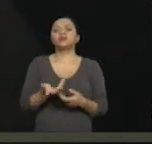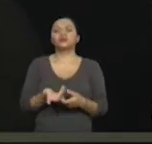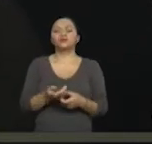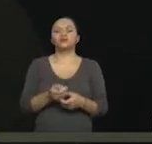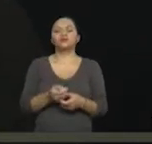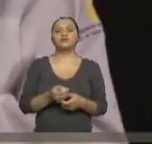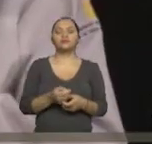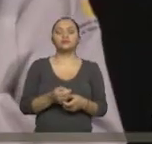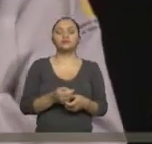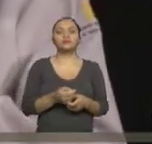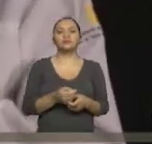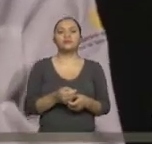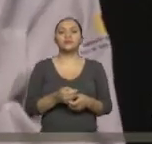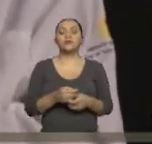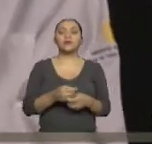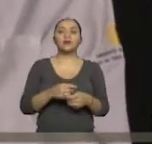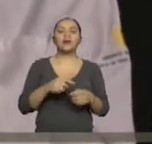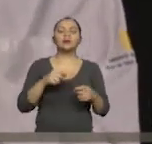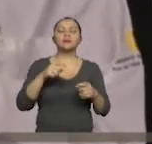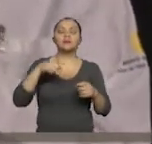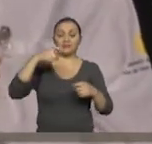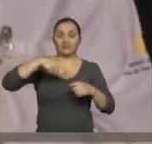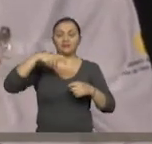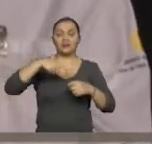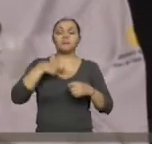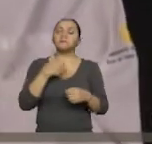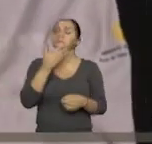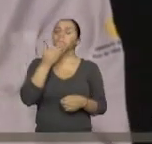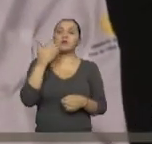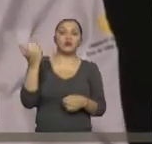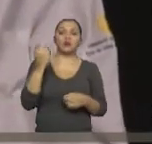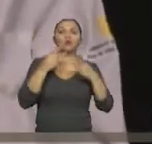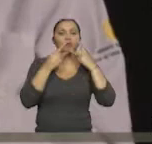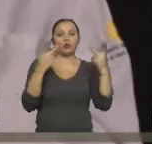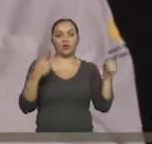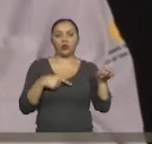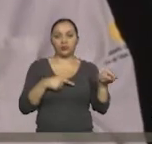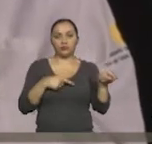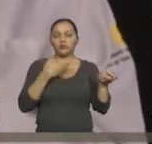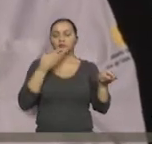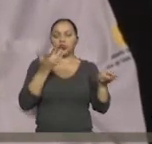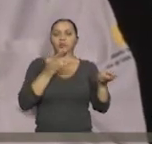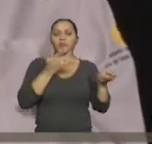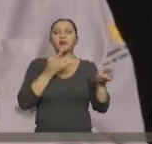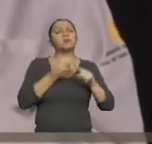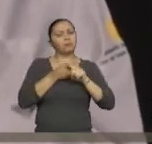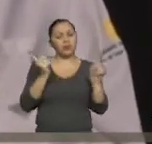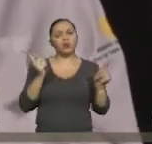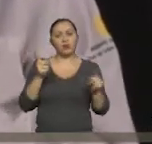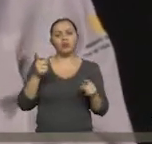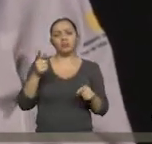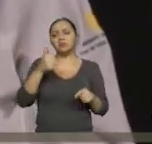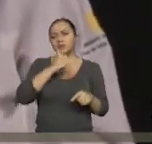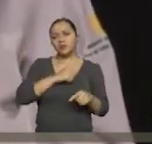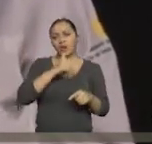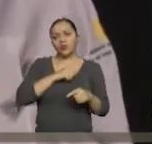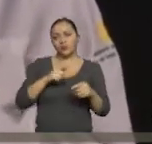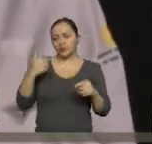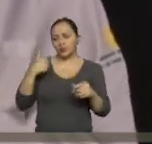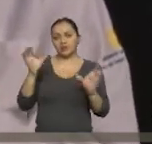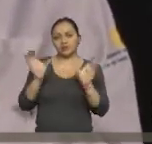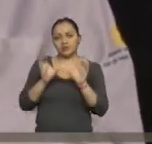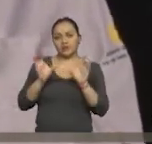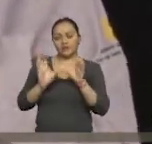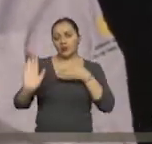Bueno, por lo general es de preferencia público, pero también se solicita certificados